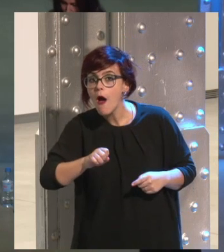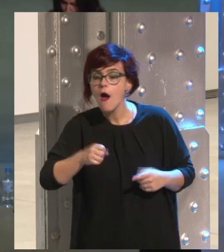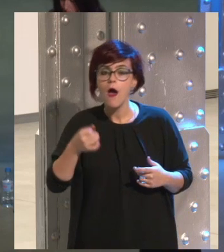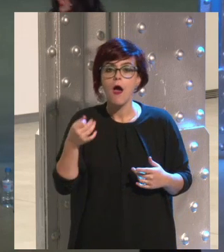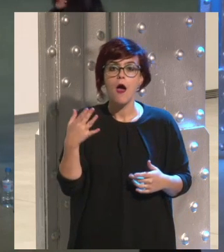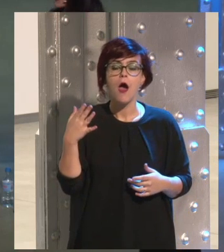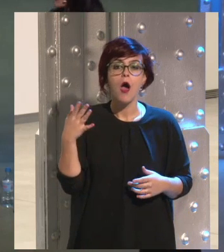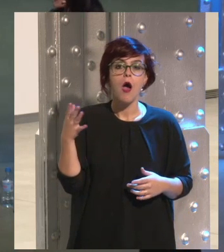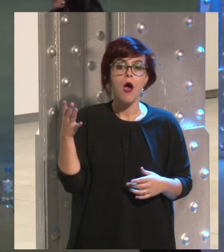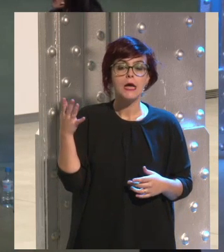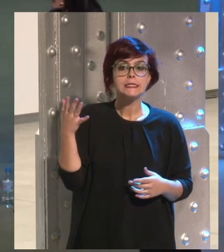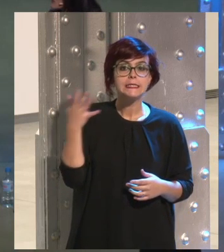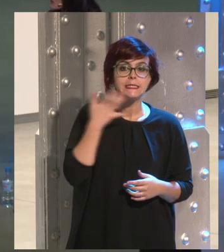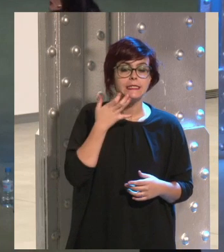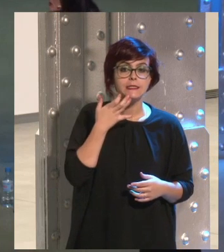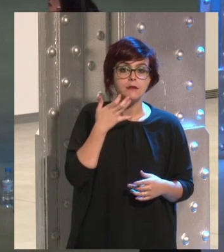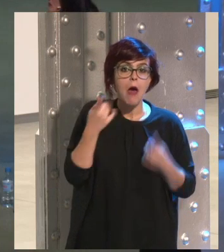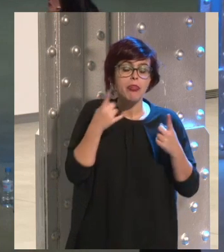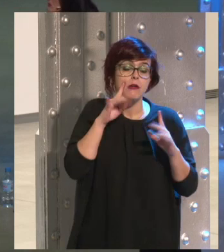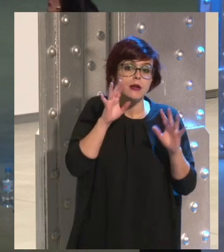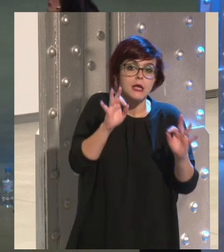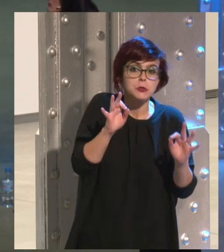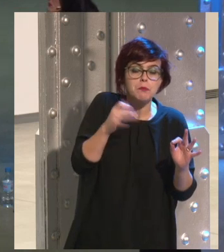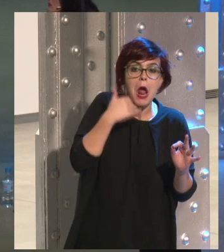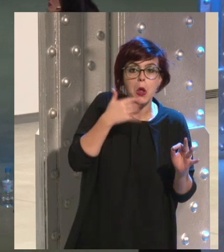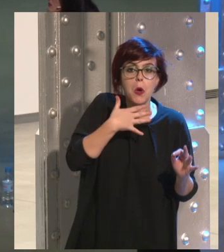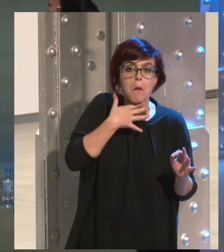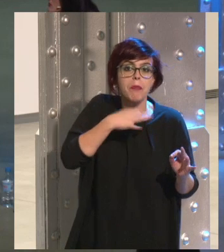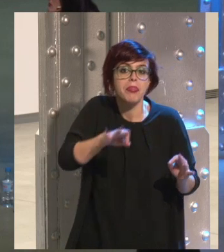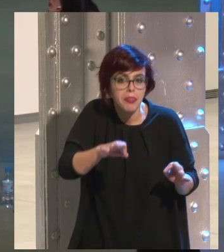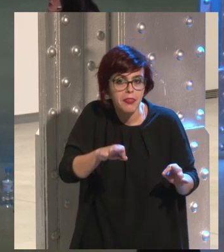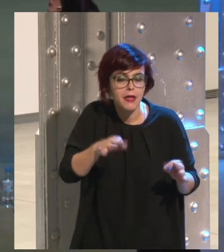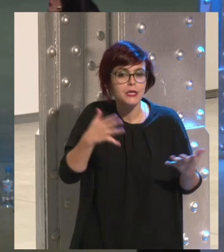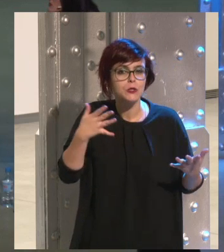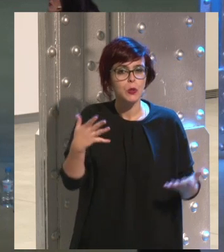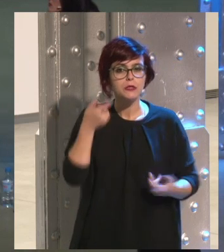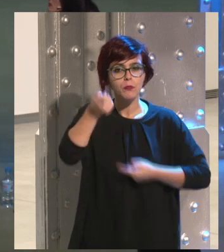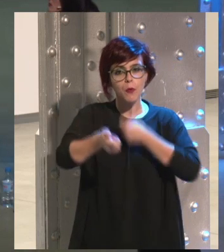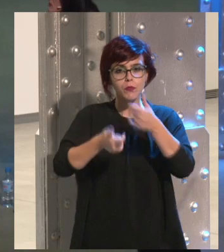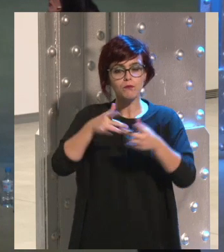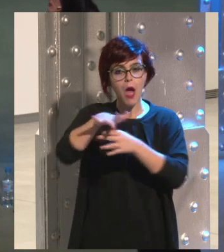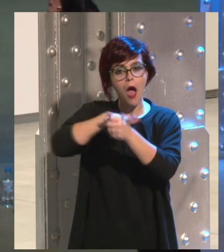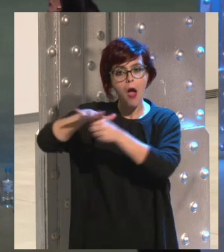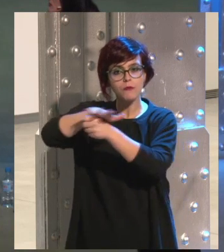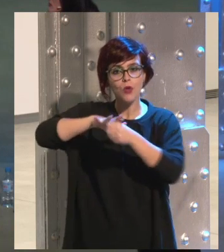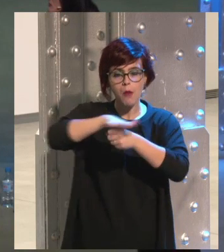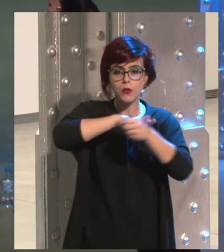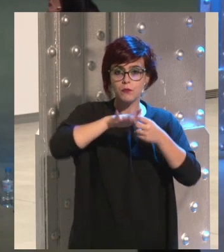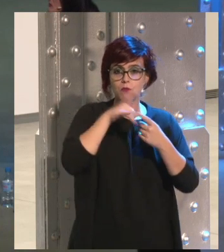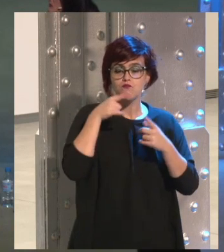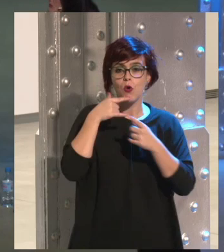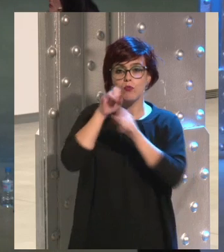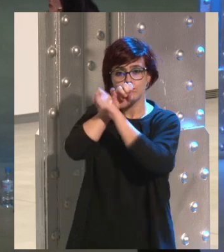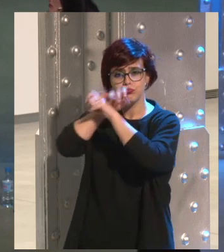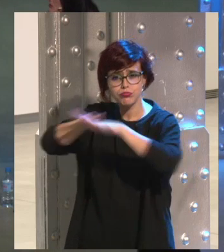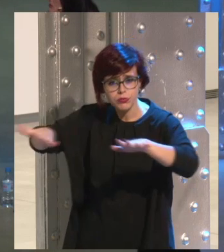si a veces te arriesgas a hacer cosas y sabes que vas a tocar a mucho más audiencia.